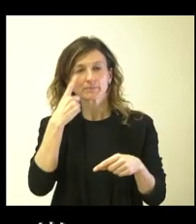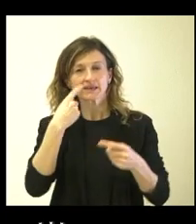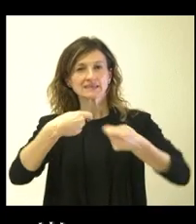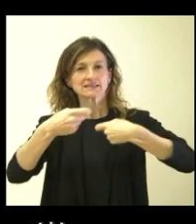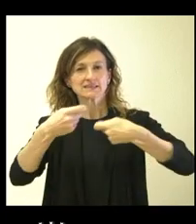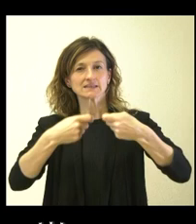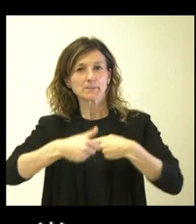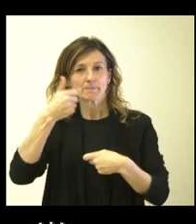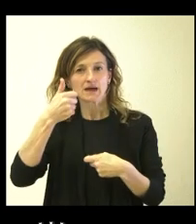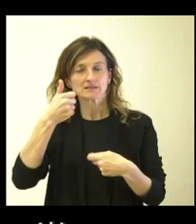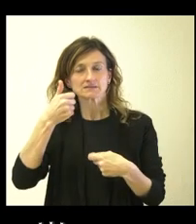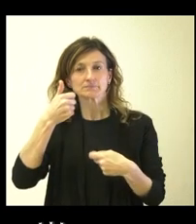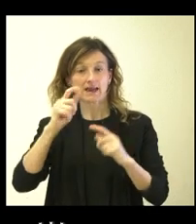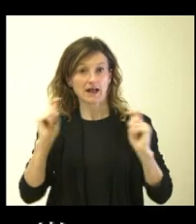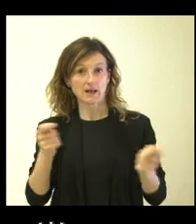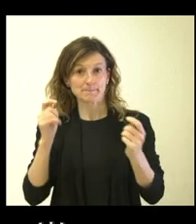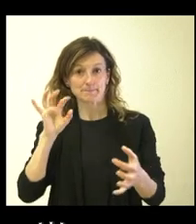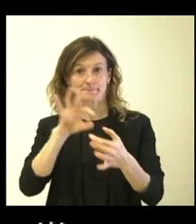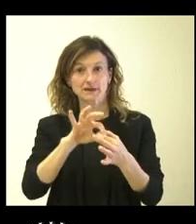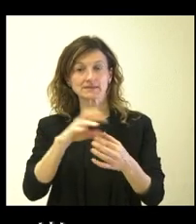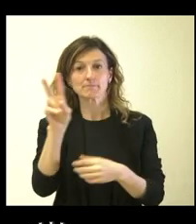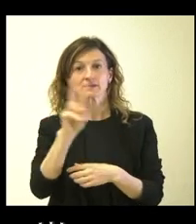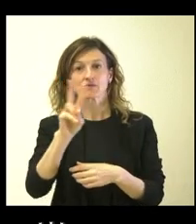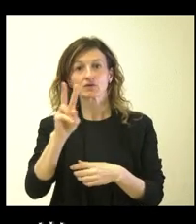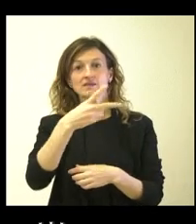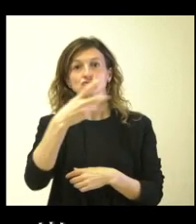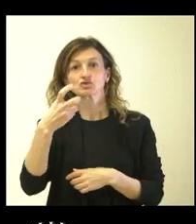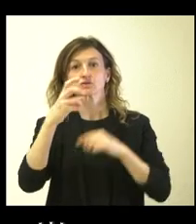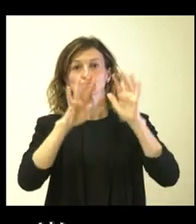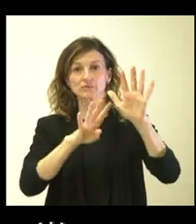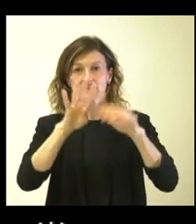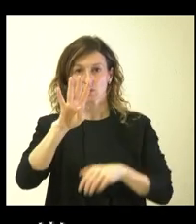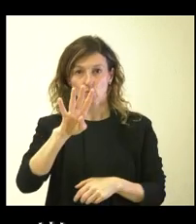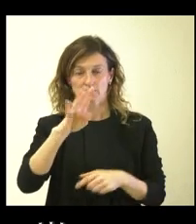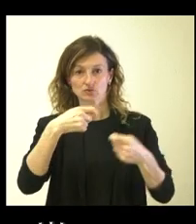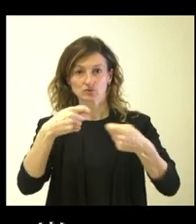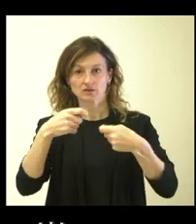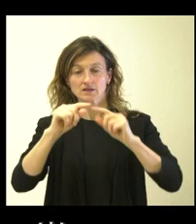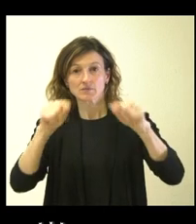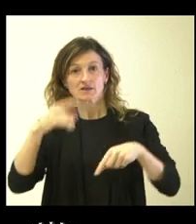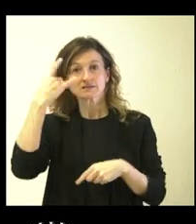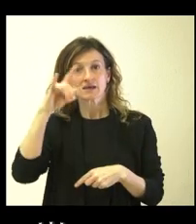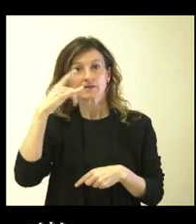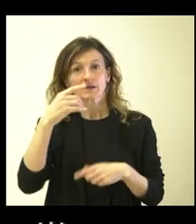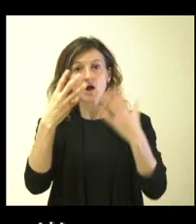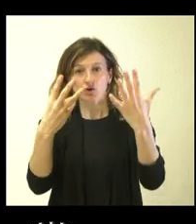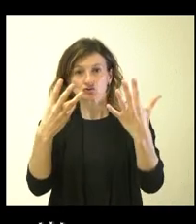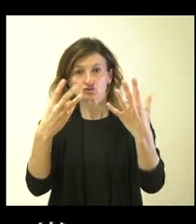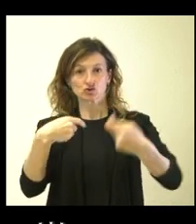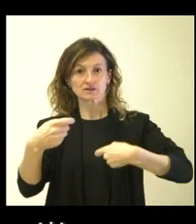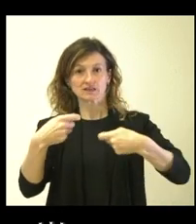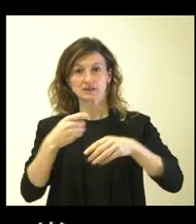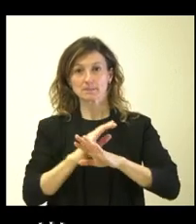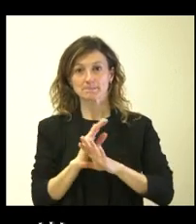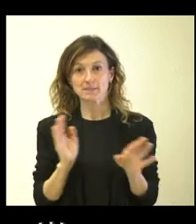tiene adheridos a la campaña es Valladolid con 294, pero hay provincias como Salamanca que tienen ocho establecimientos